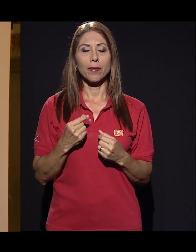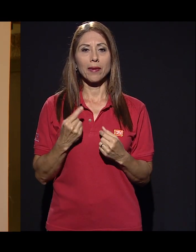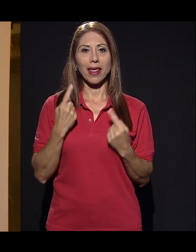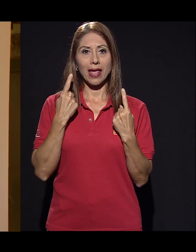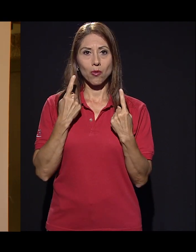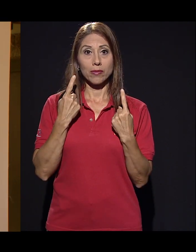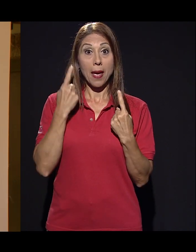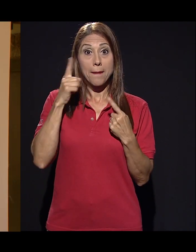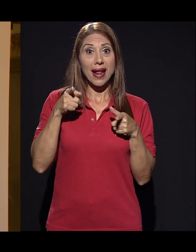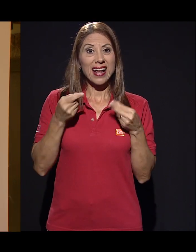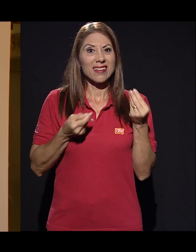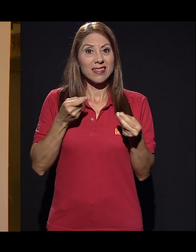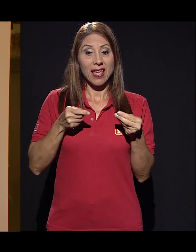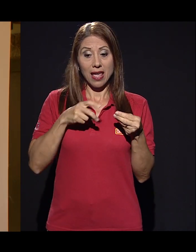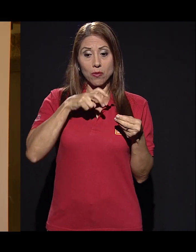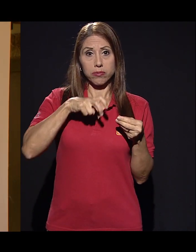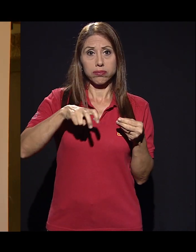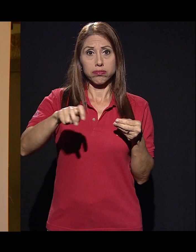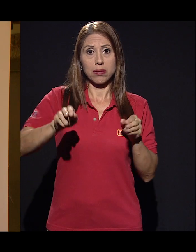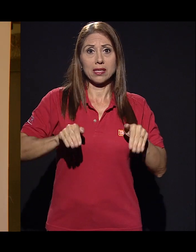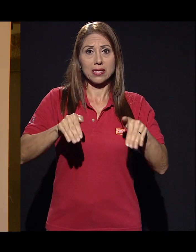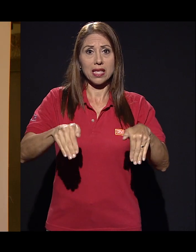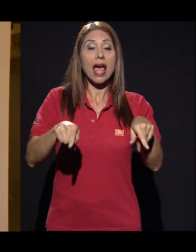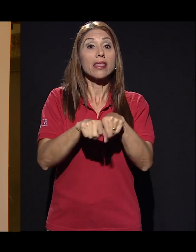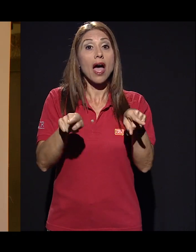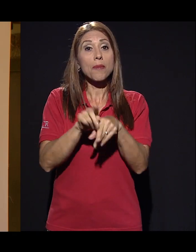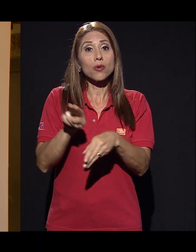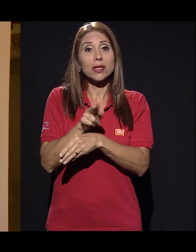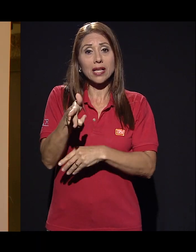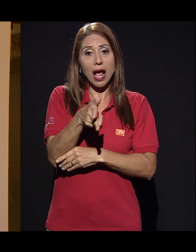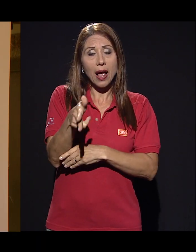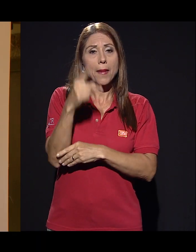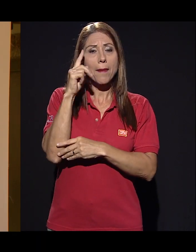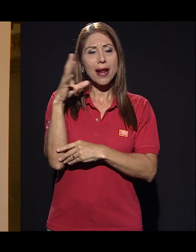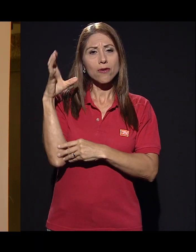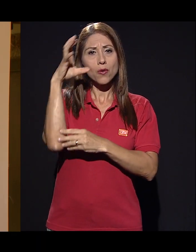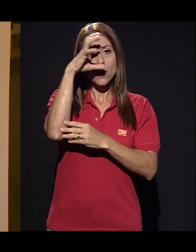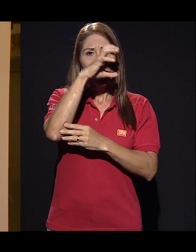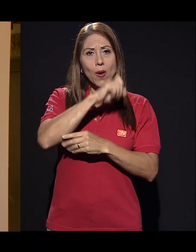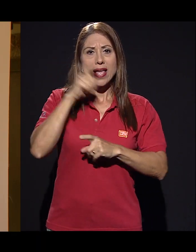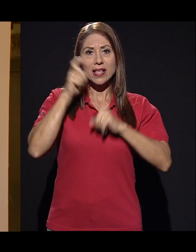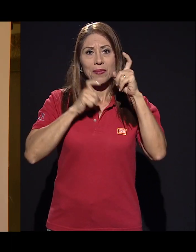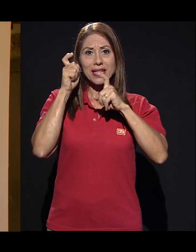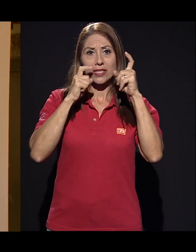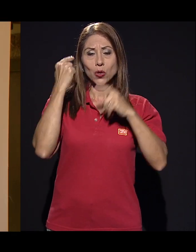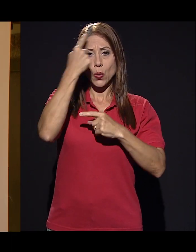dirección de la silla. Puede ser también utilizando la cámara para detectar la expresión facial.